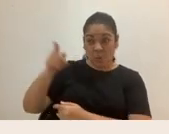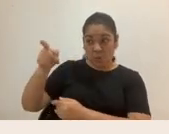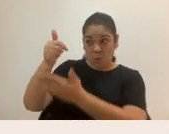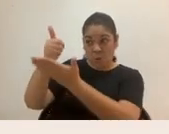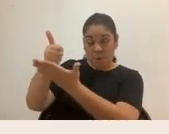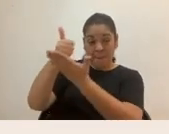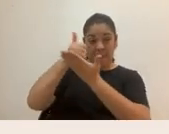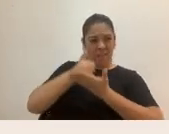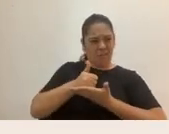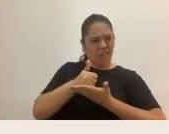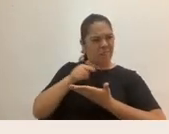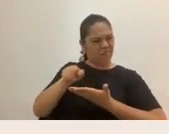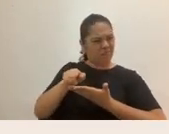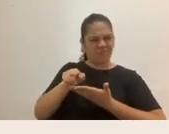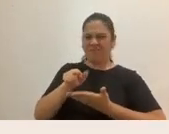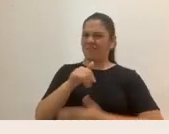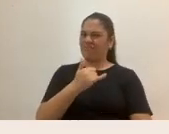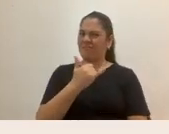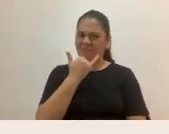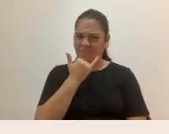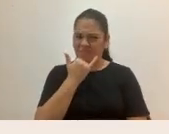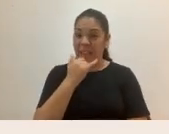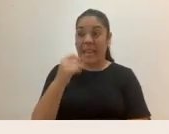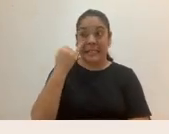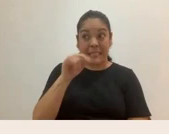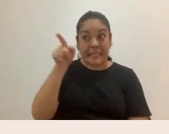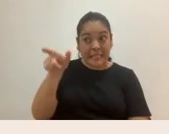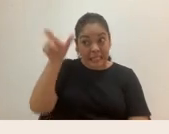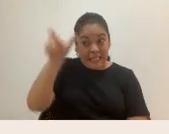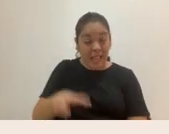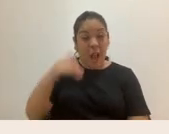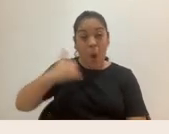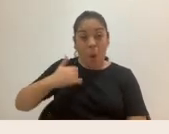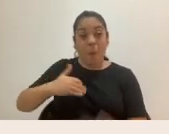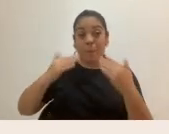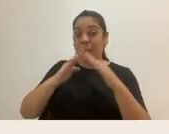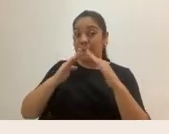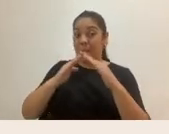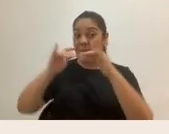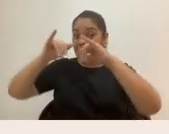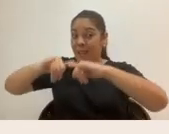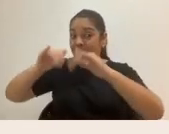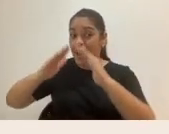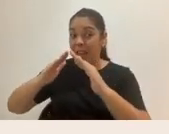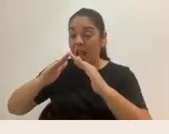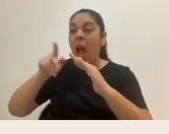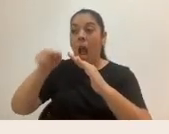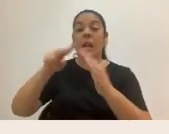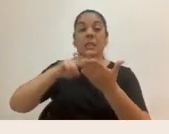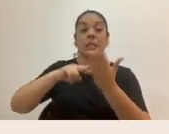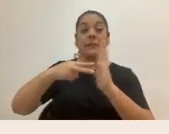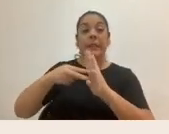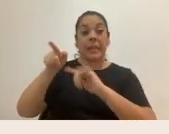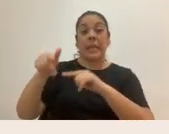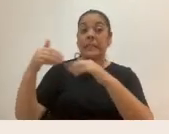en el sentido de que si ese esposo vive en esa casa, también tiene responsabilidades ahí. Y no es que está ayudando a la mujer